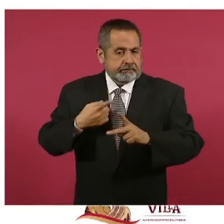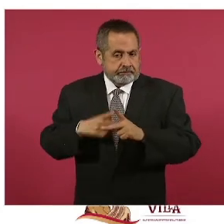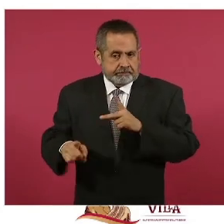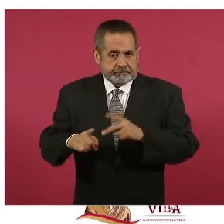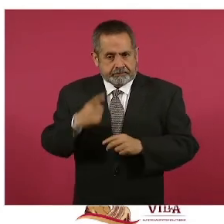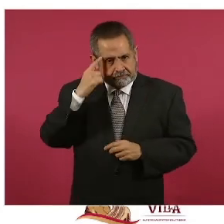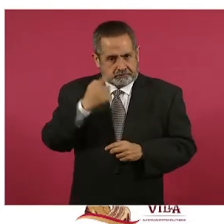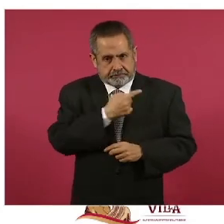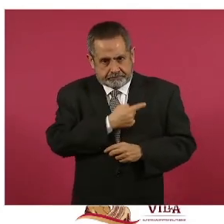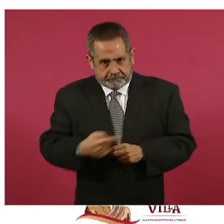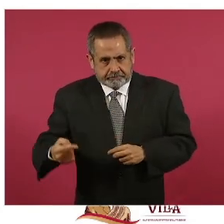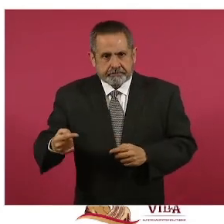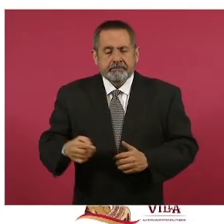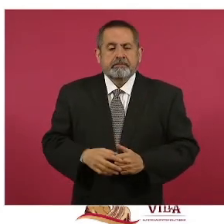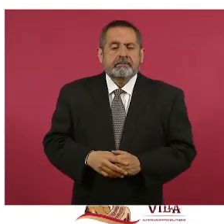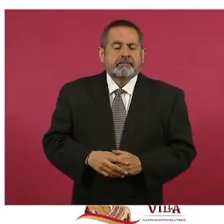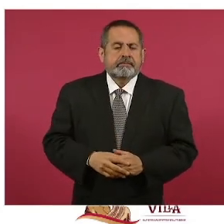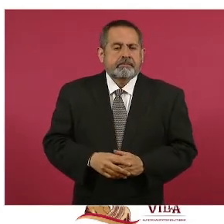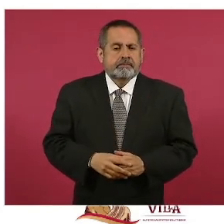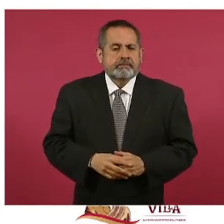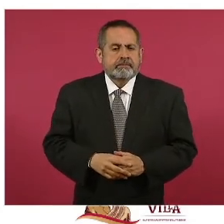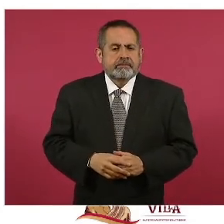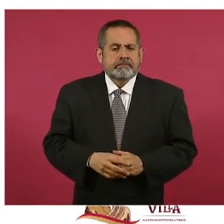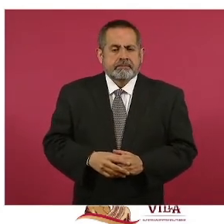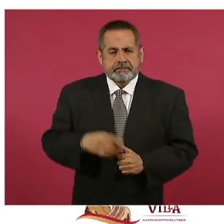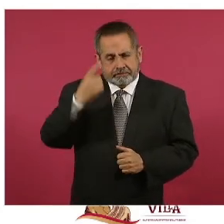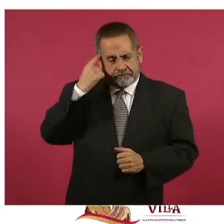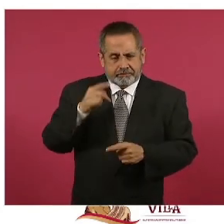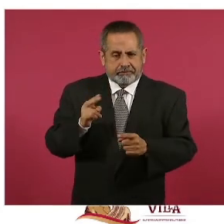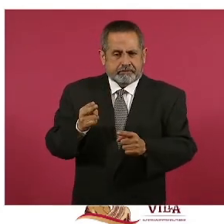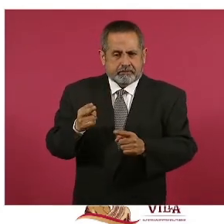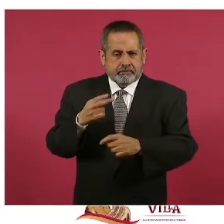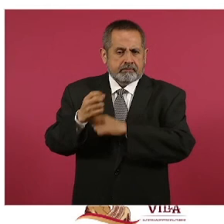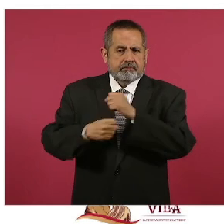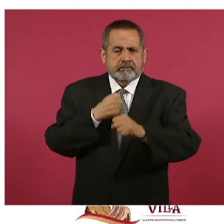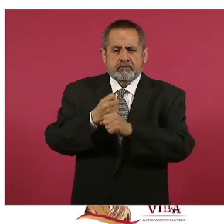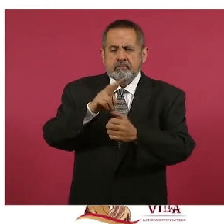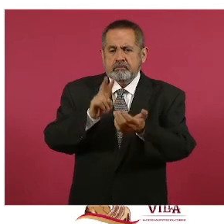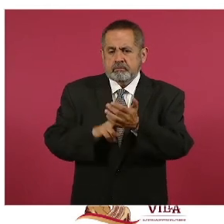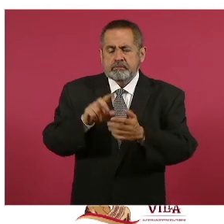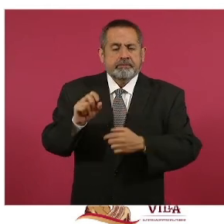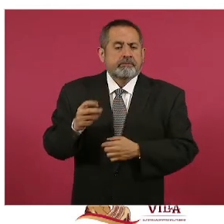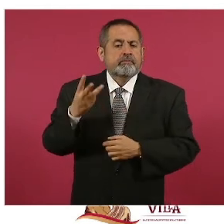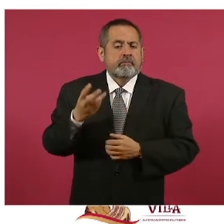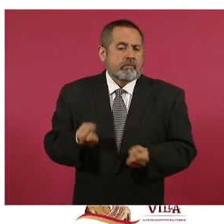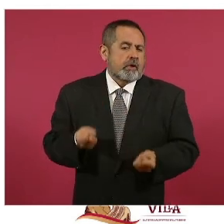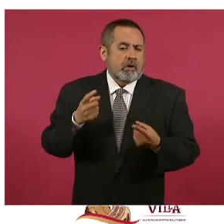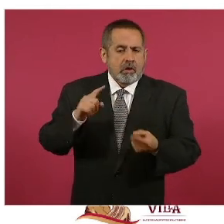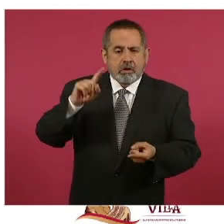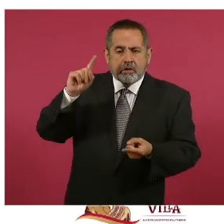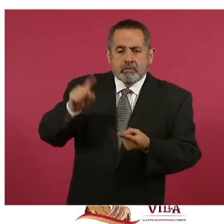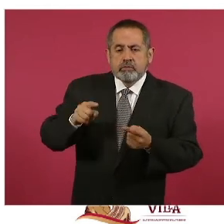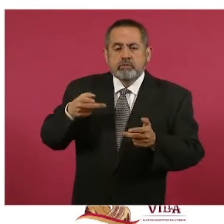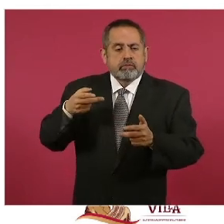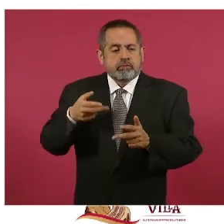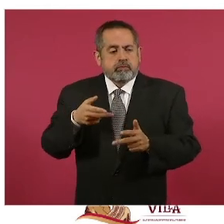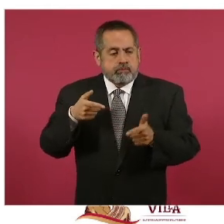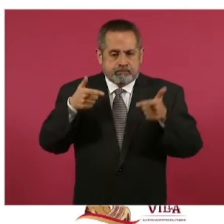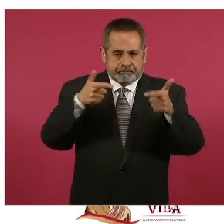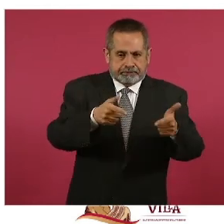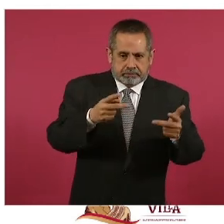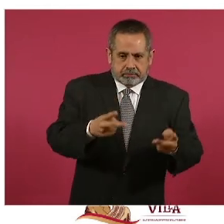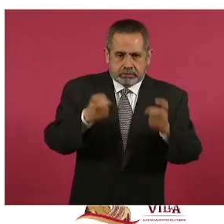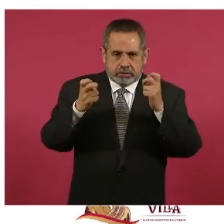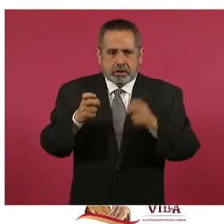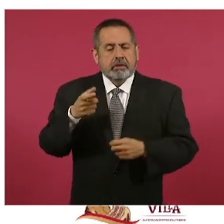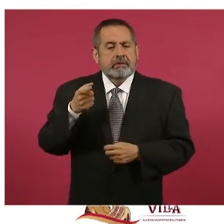mes de noviembre de 2023 se redujeron los robos 25.9